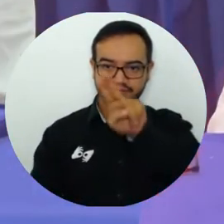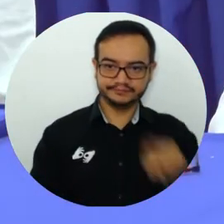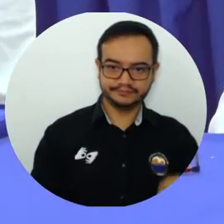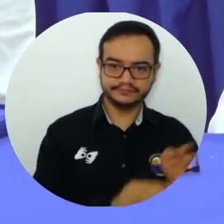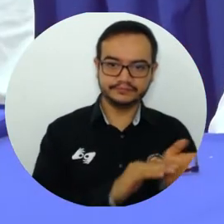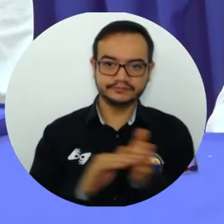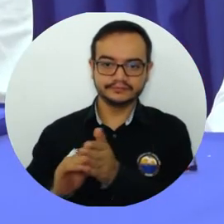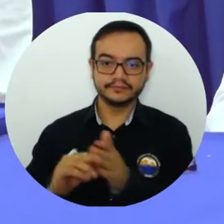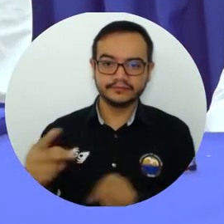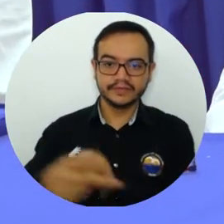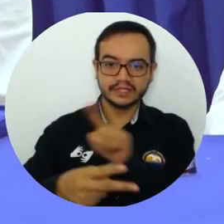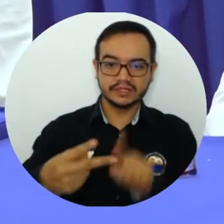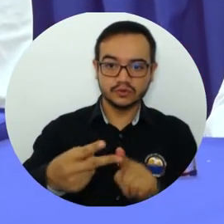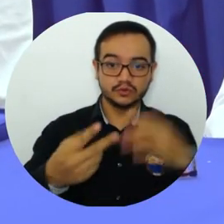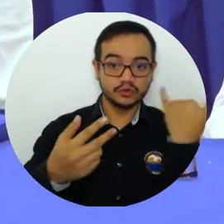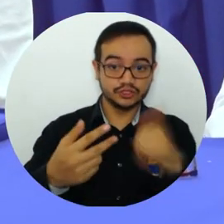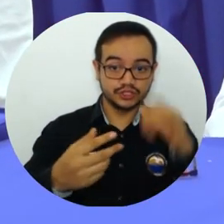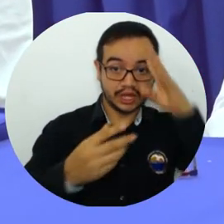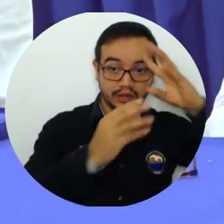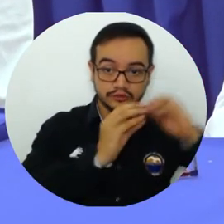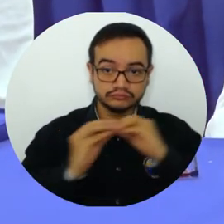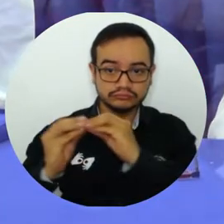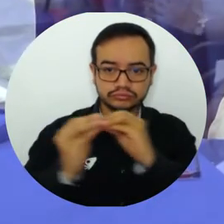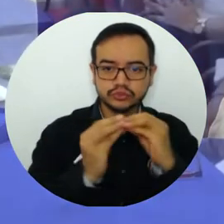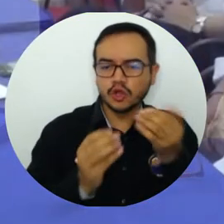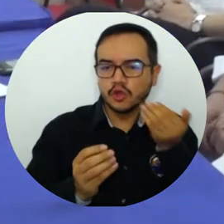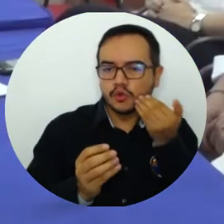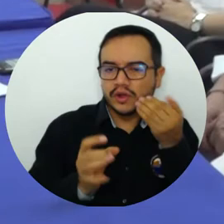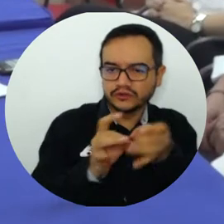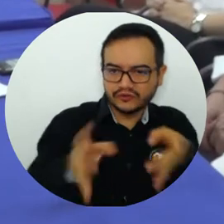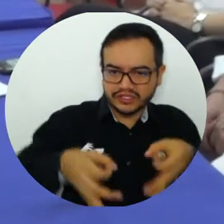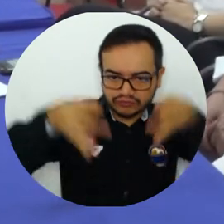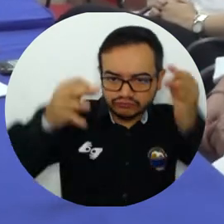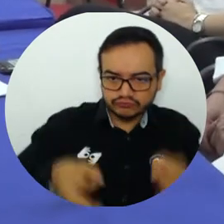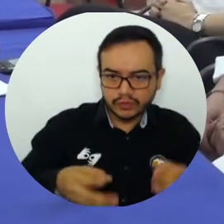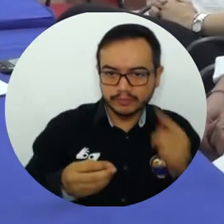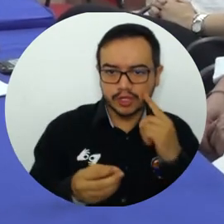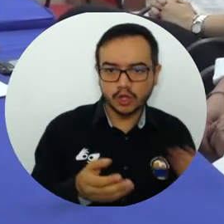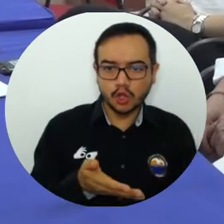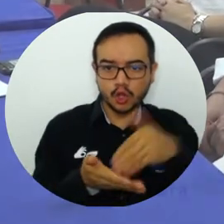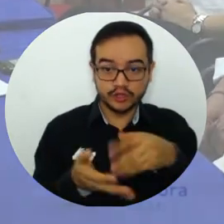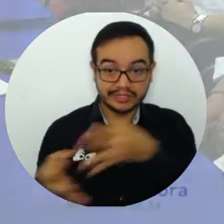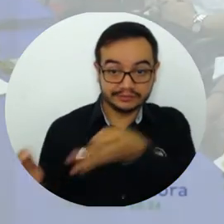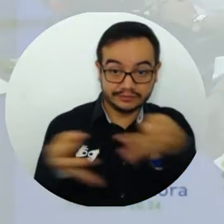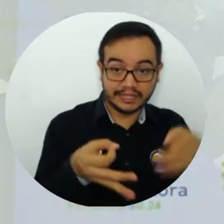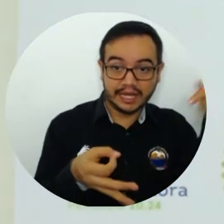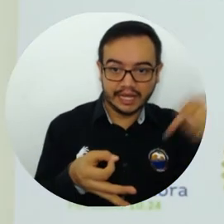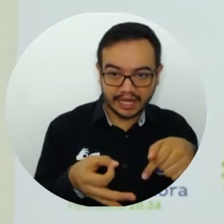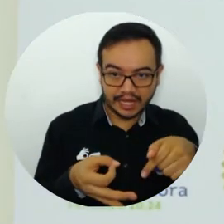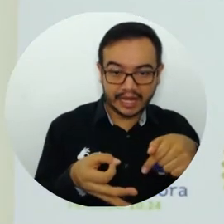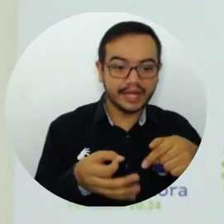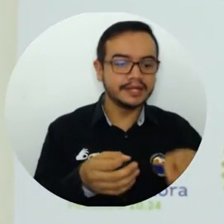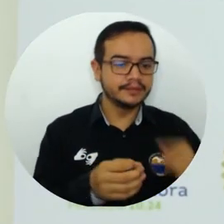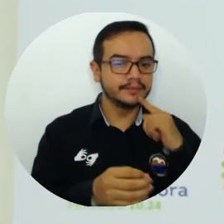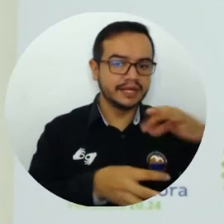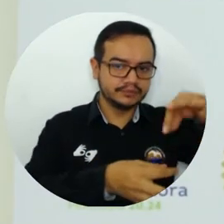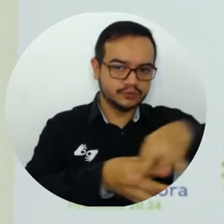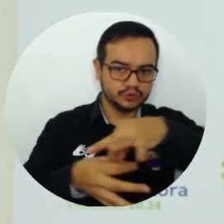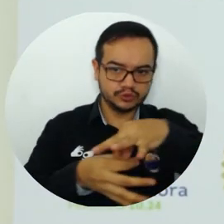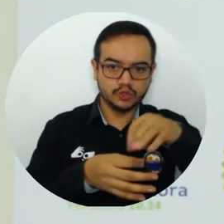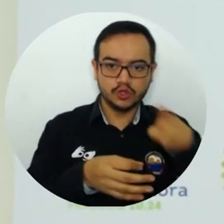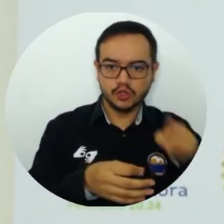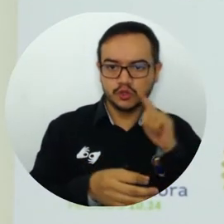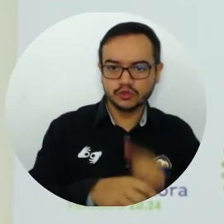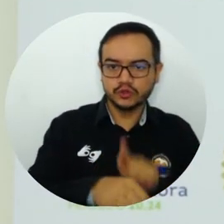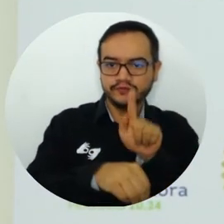comunidad universitaria cuando se tenga fecha de la jornada de votación virtual para la elección de representantes ante